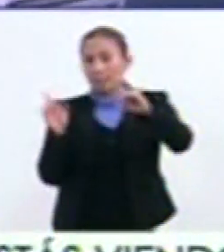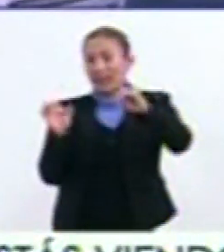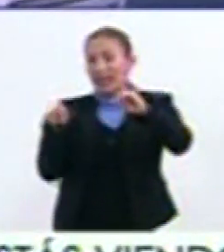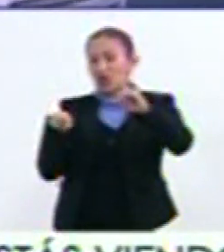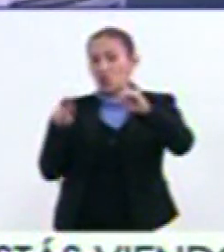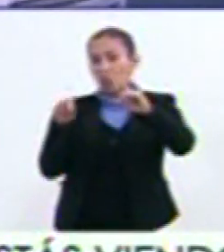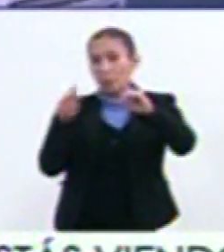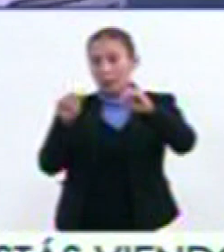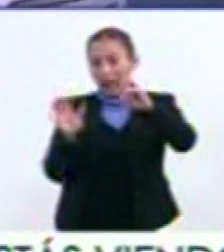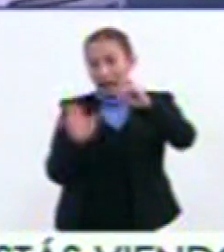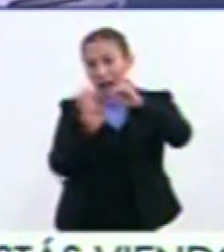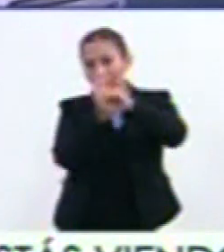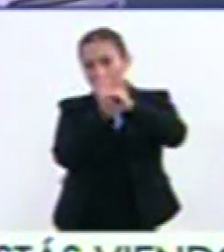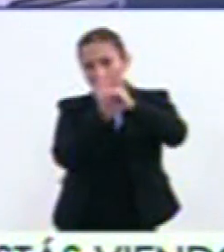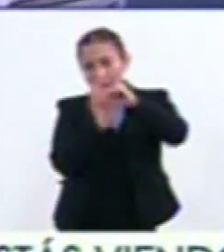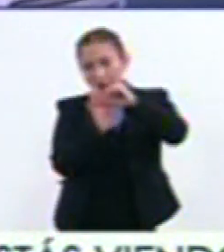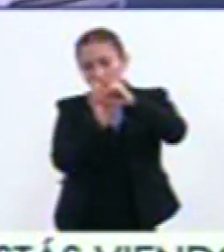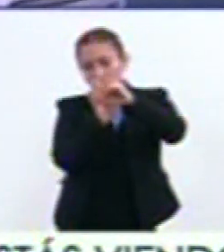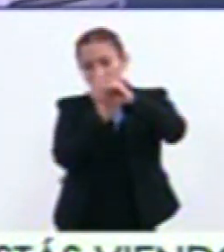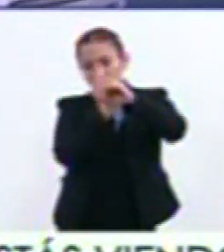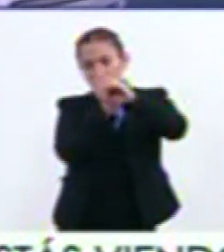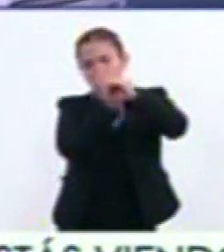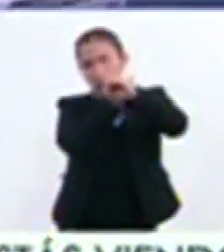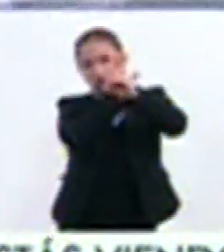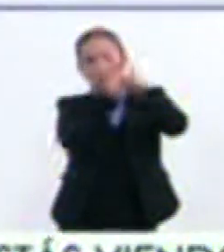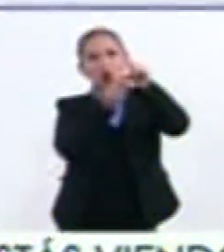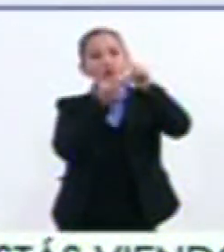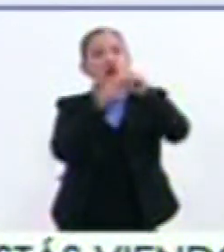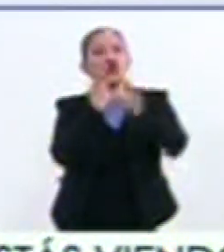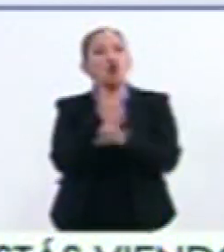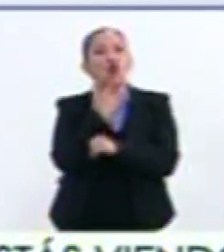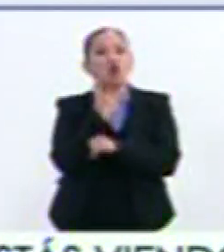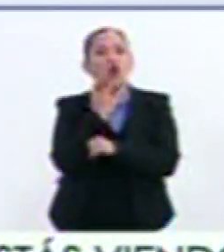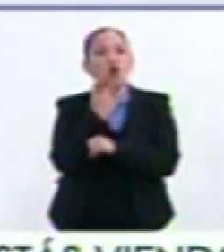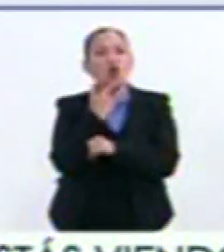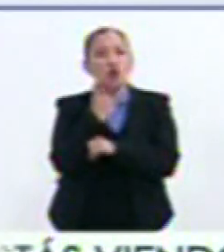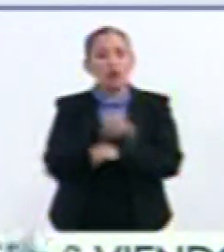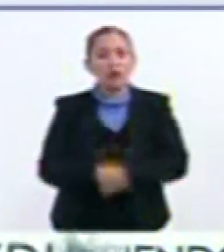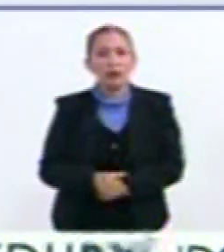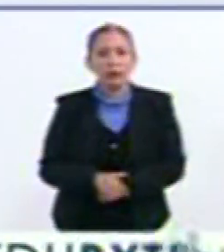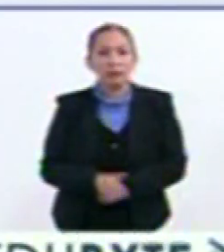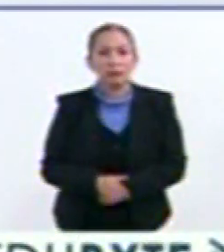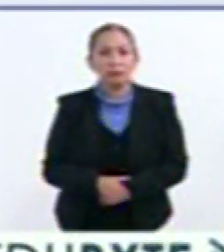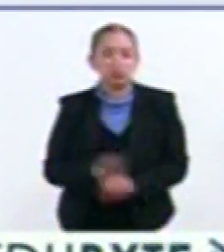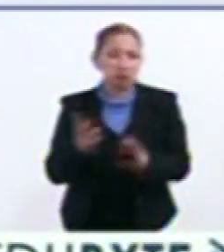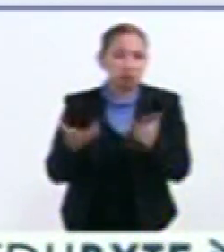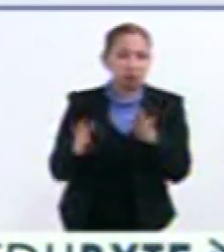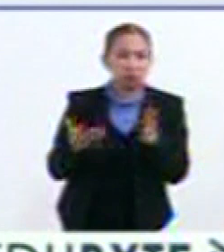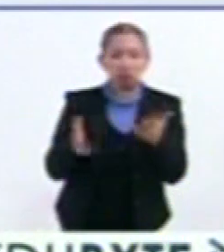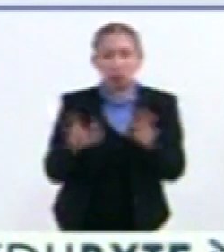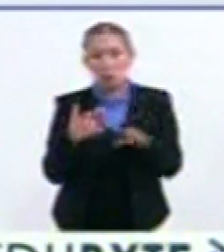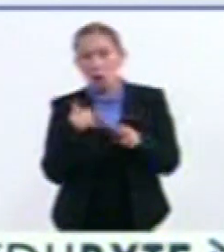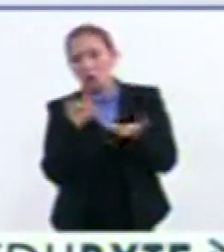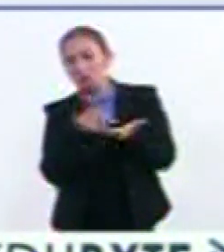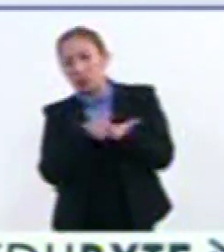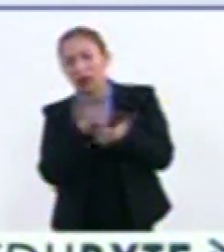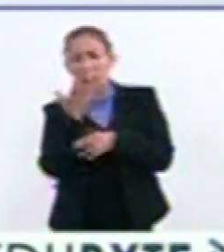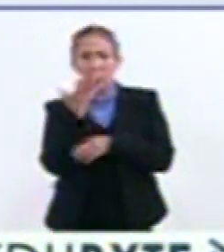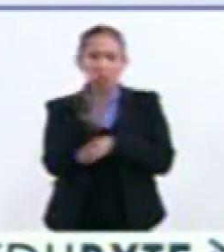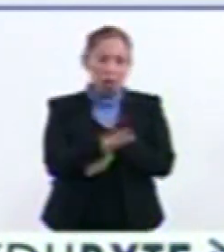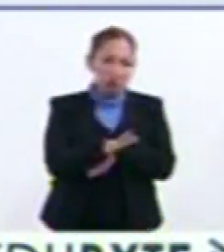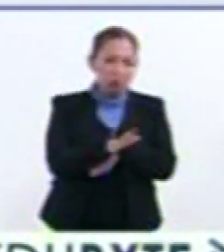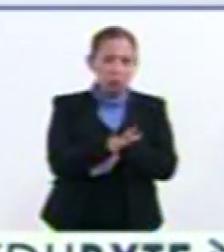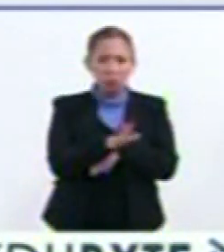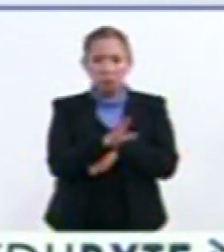Penumbra es umbra Y ahí ya va agarrando El color rojizo Una casi está cubierto Bueno, más o menos En un reloj Sería 10